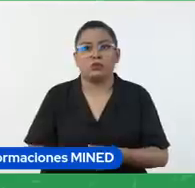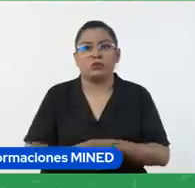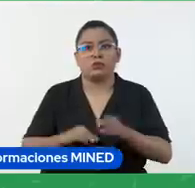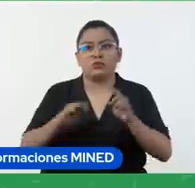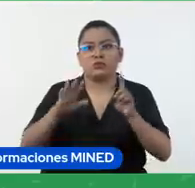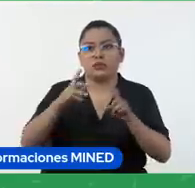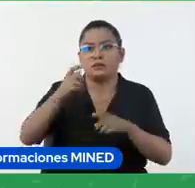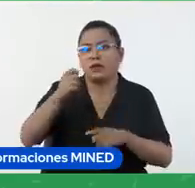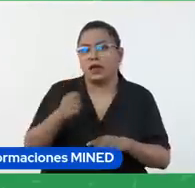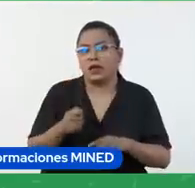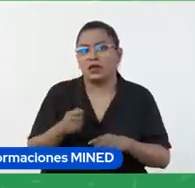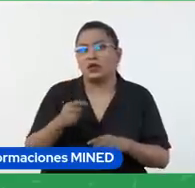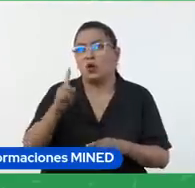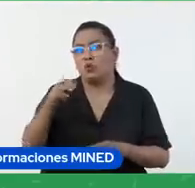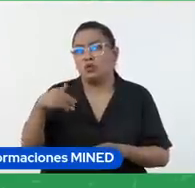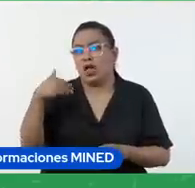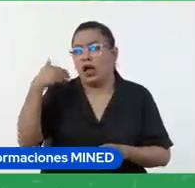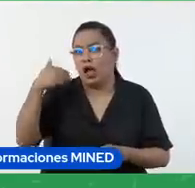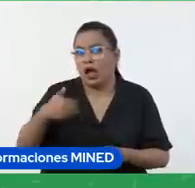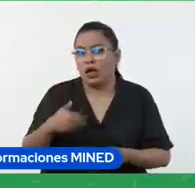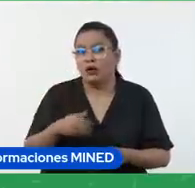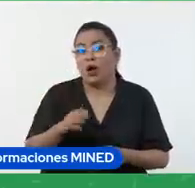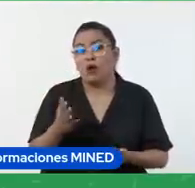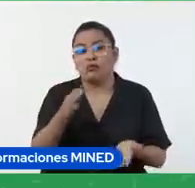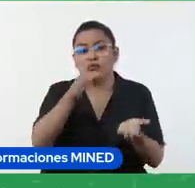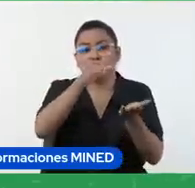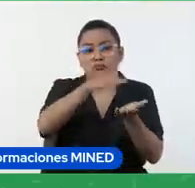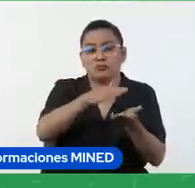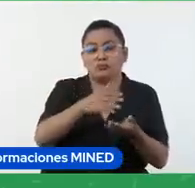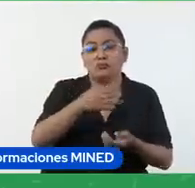o la unidad ¿verdad?